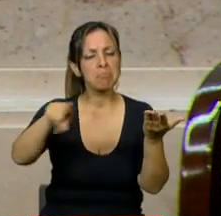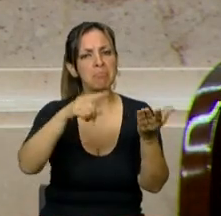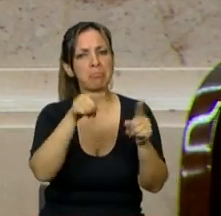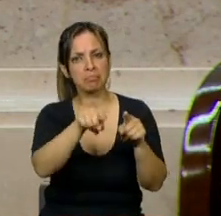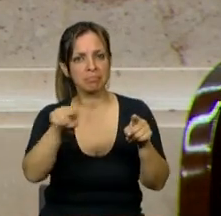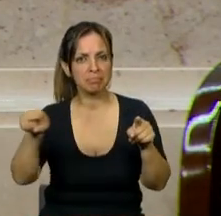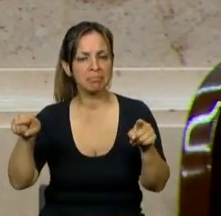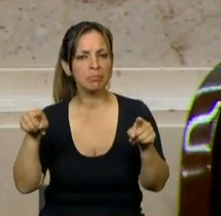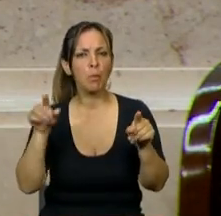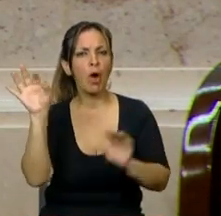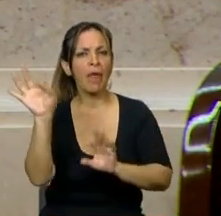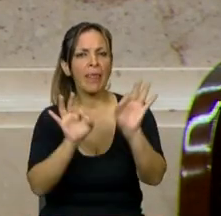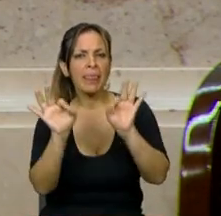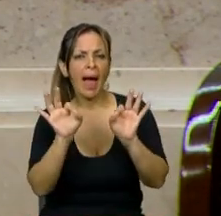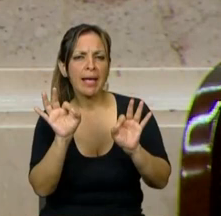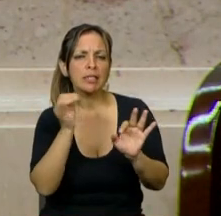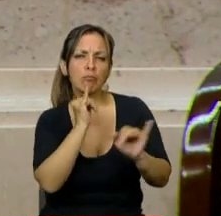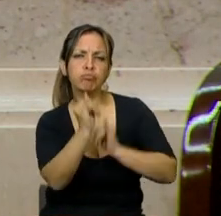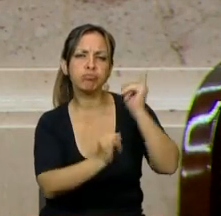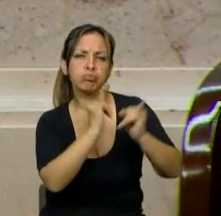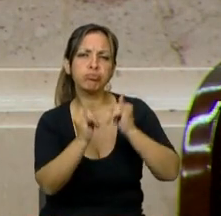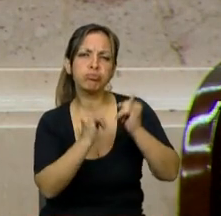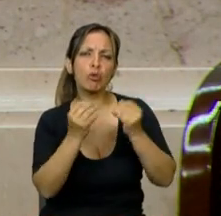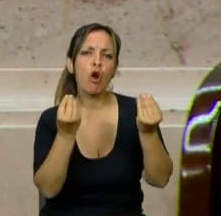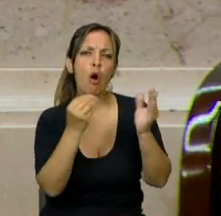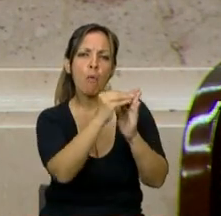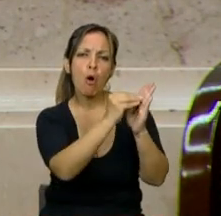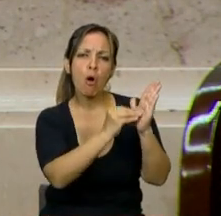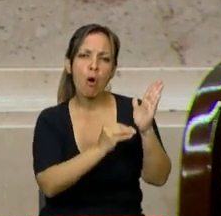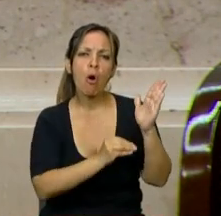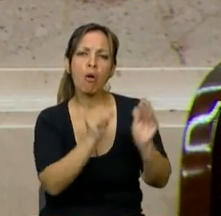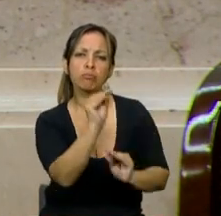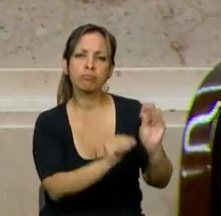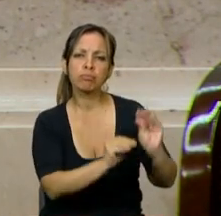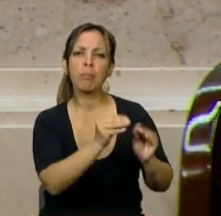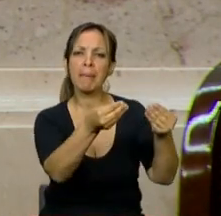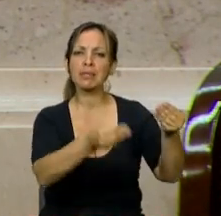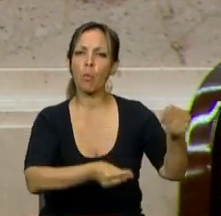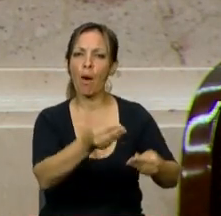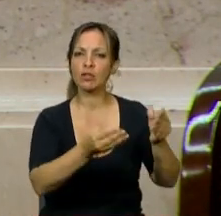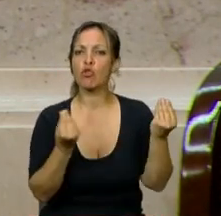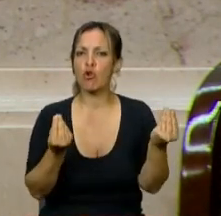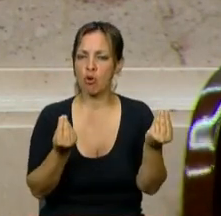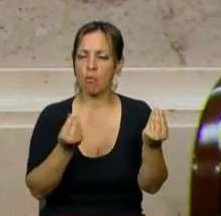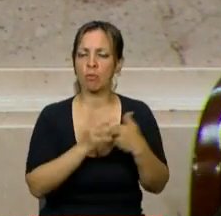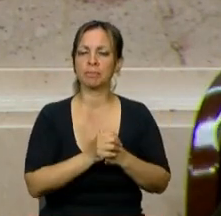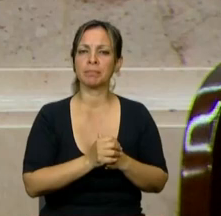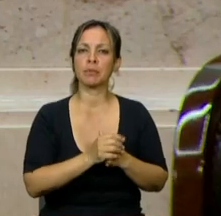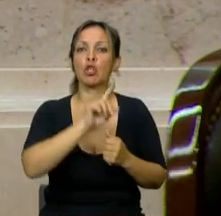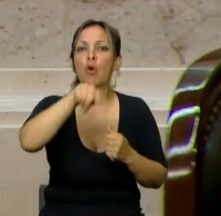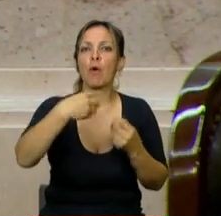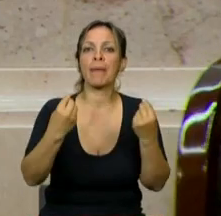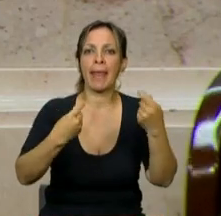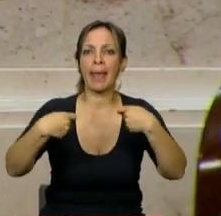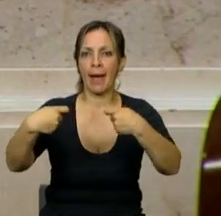un detalle minucioso de cómo está compuesto el presupuesto nacional y en qué se ejecuta su gasto.